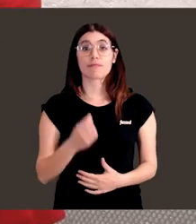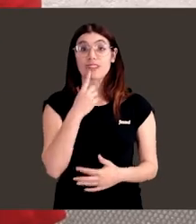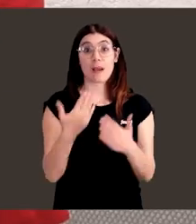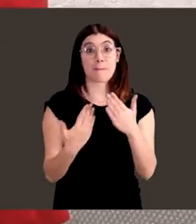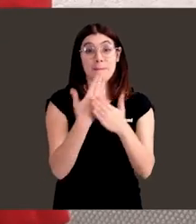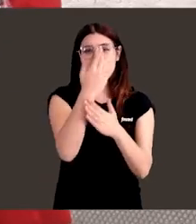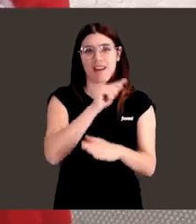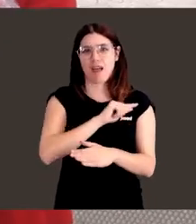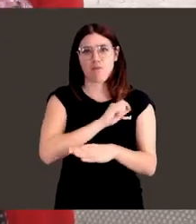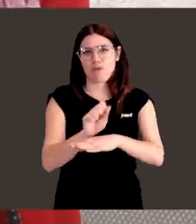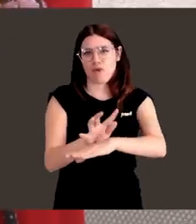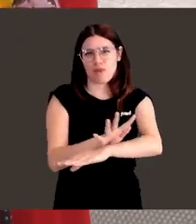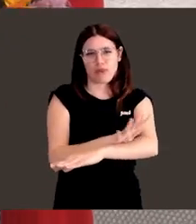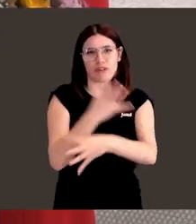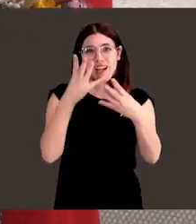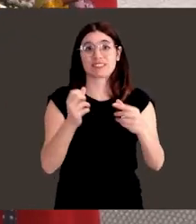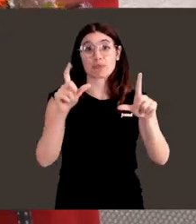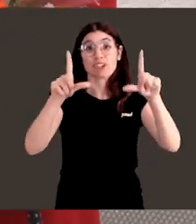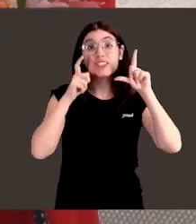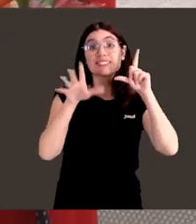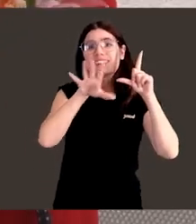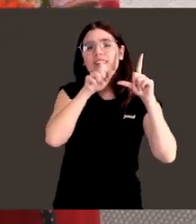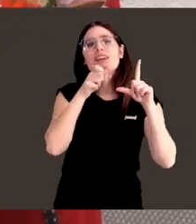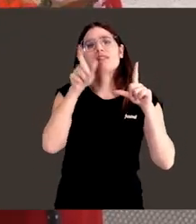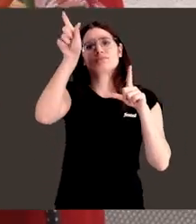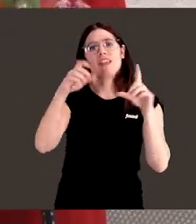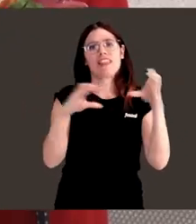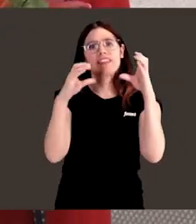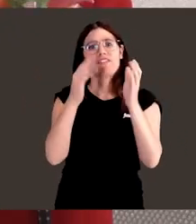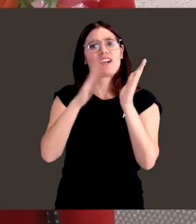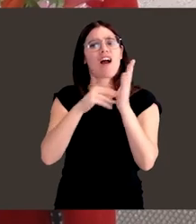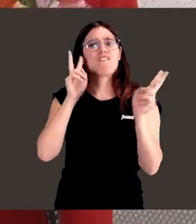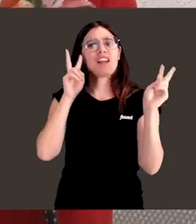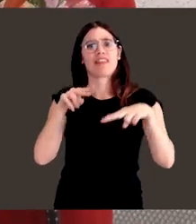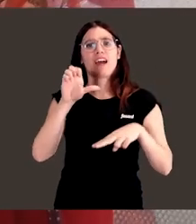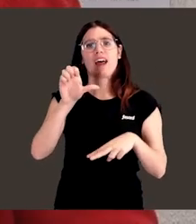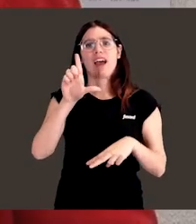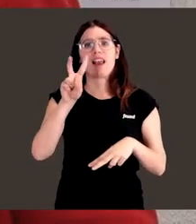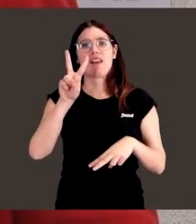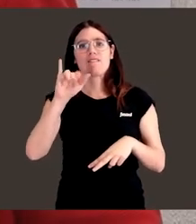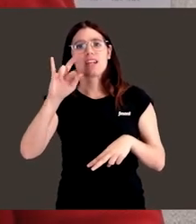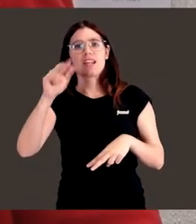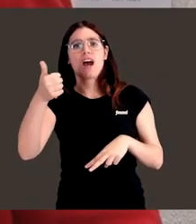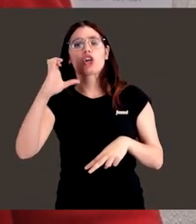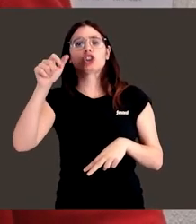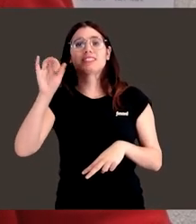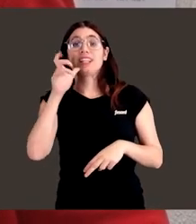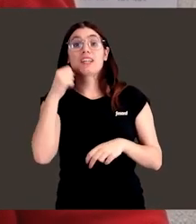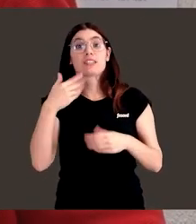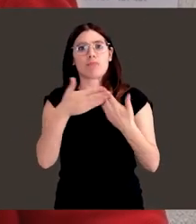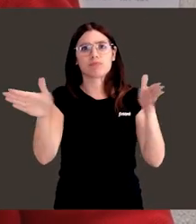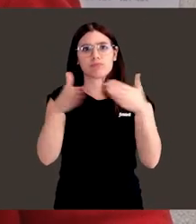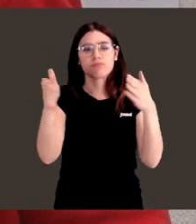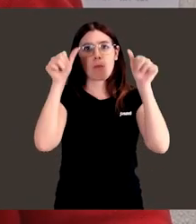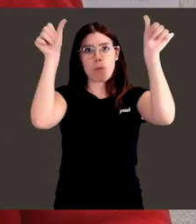Una mañana llena de emociones con una gran protagonista, la científica valenciana Elvira Costey. Ella fue la encargada de inaugurar el mural